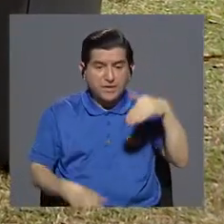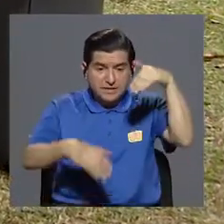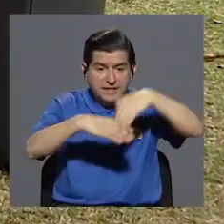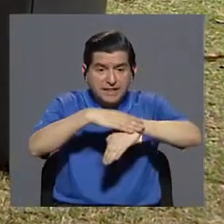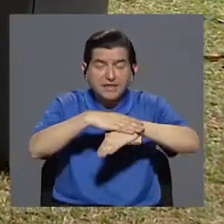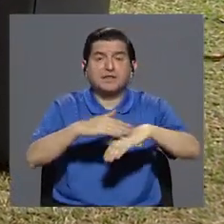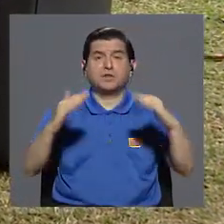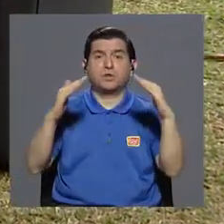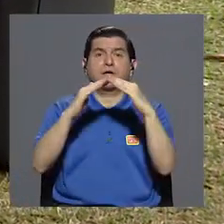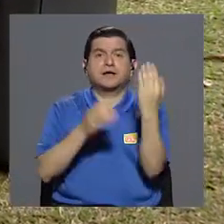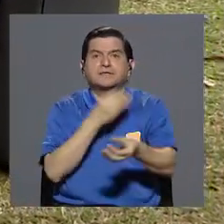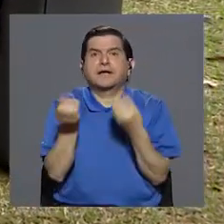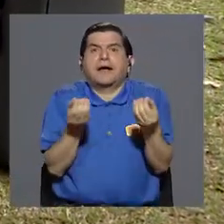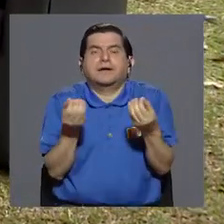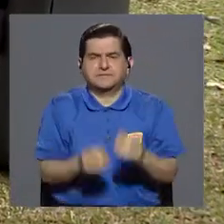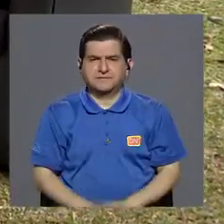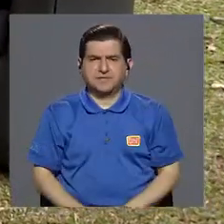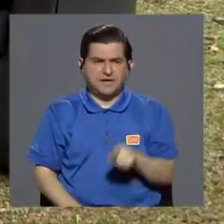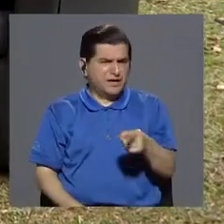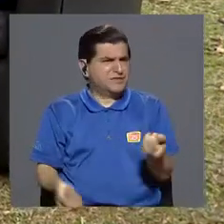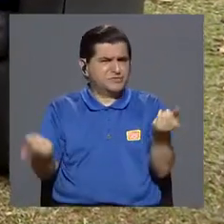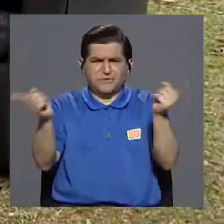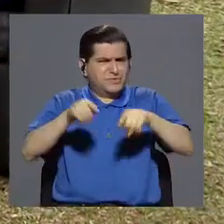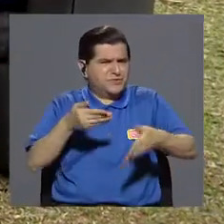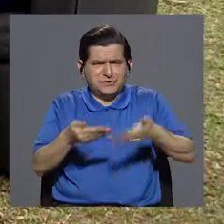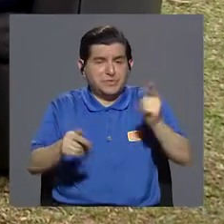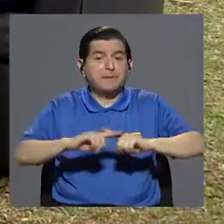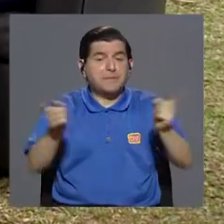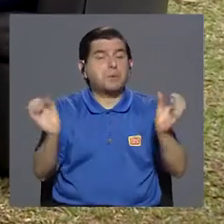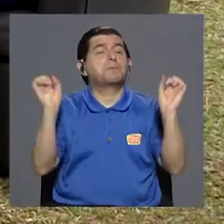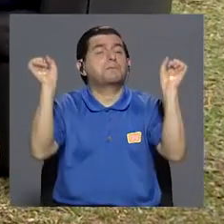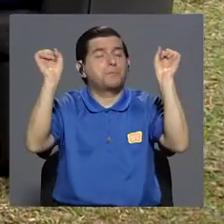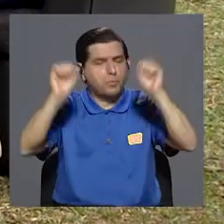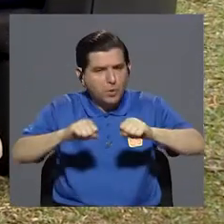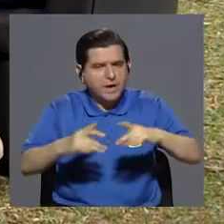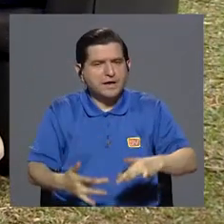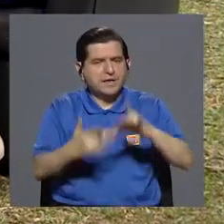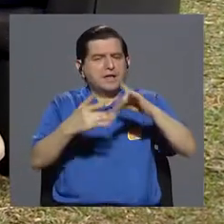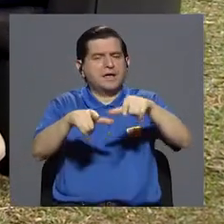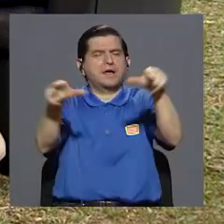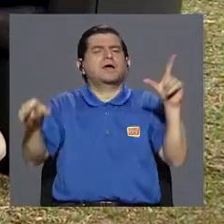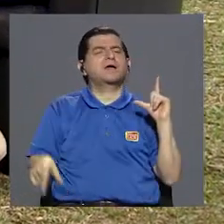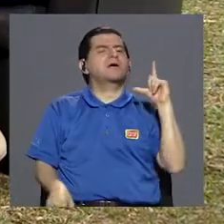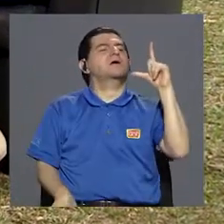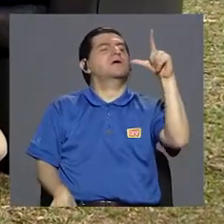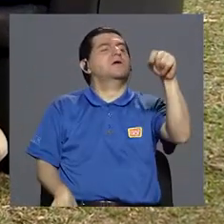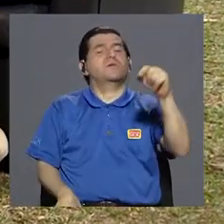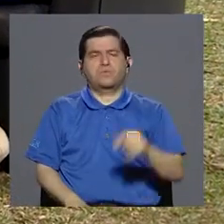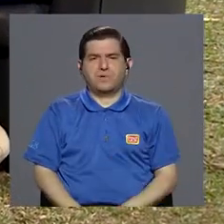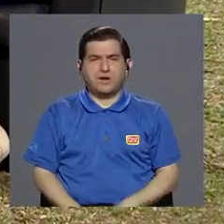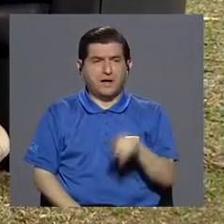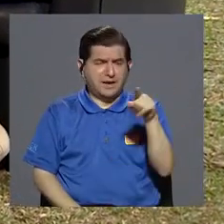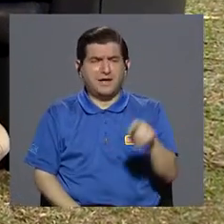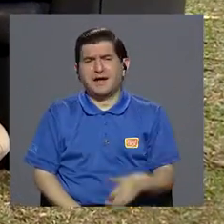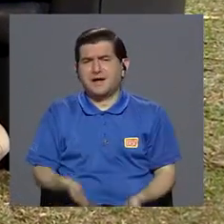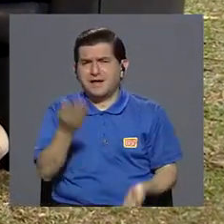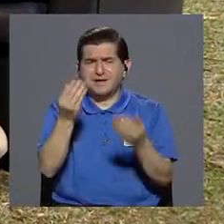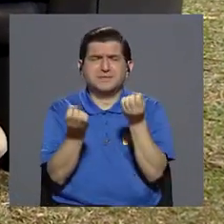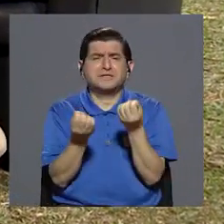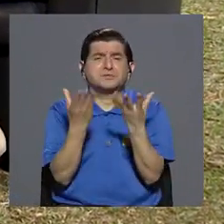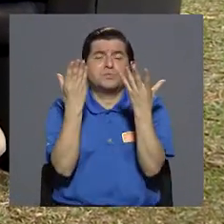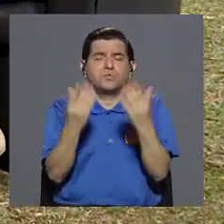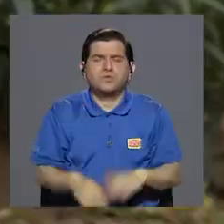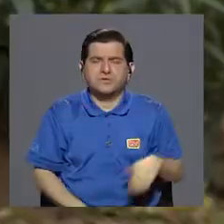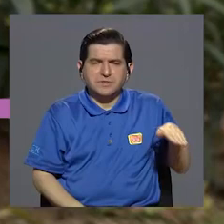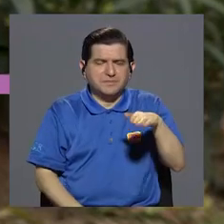dentro de la casa? Eso casi nunca ocurre, pero puede ocurrir, especialmente en zonas rurales donde hay una alta cantidad de